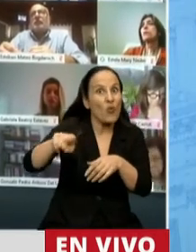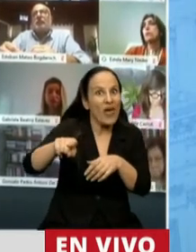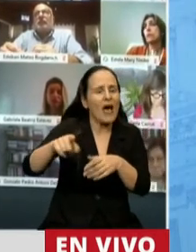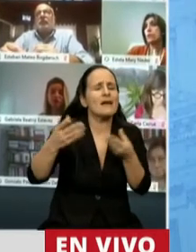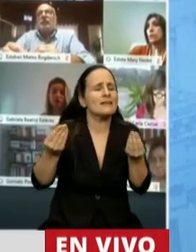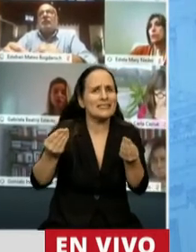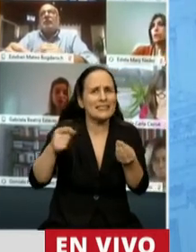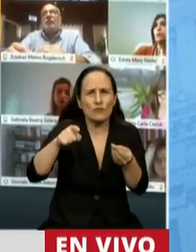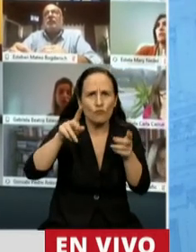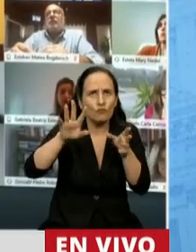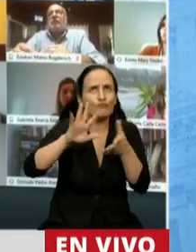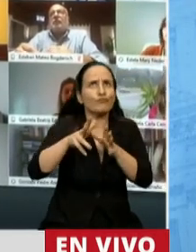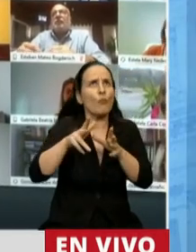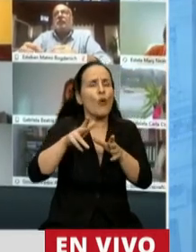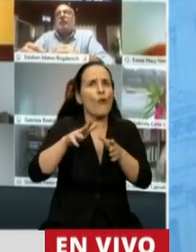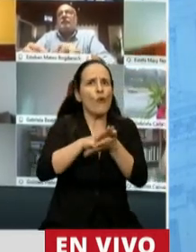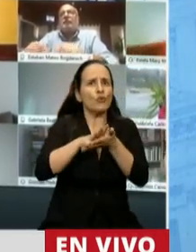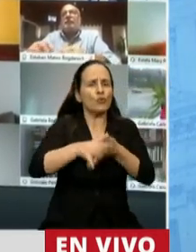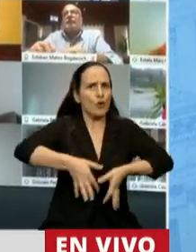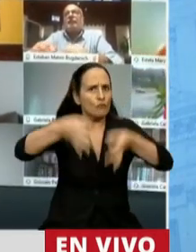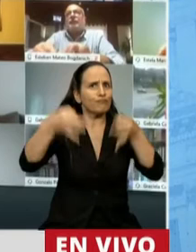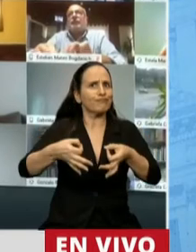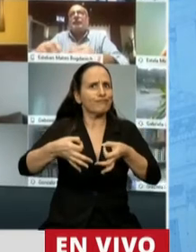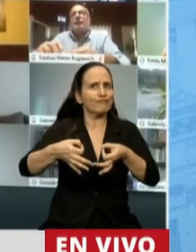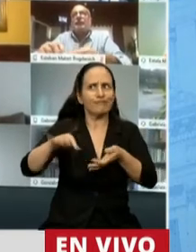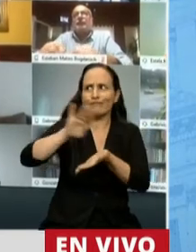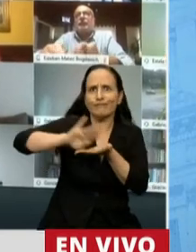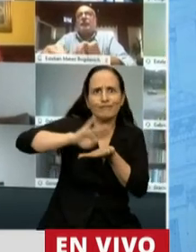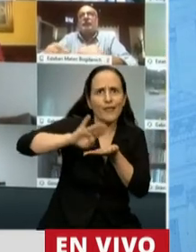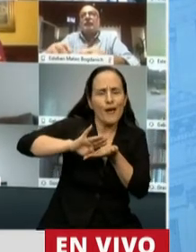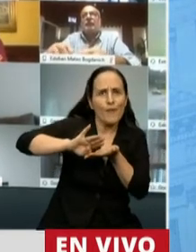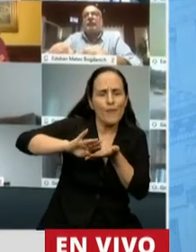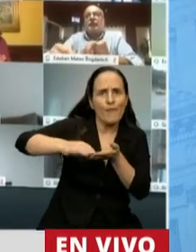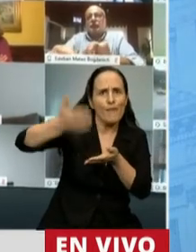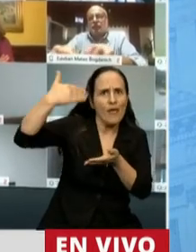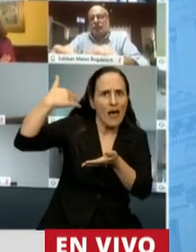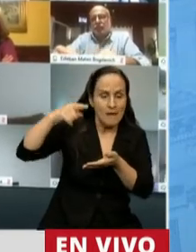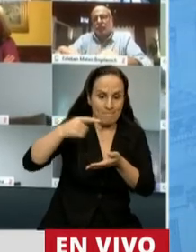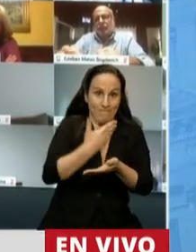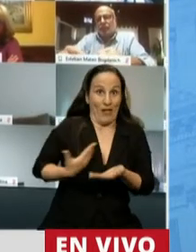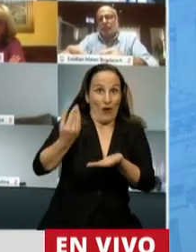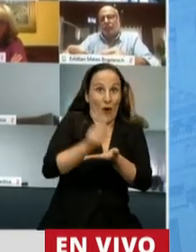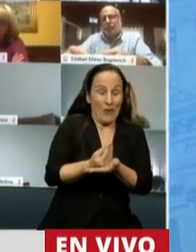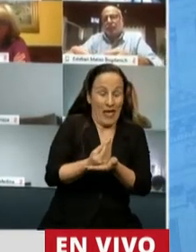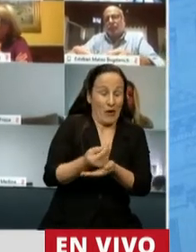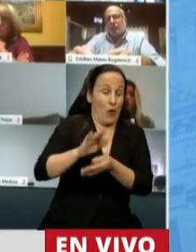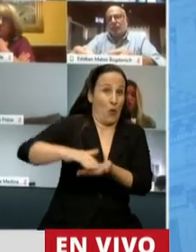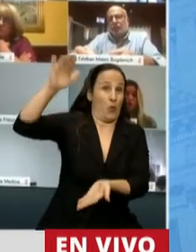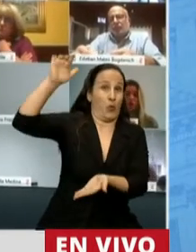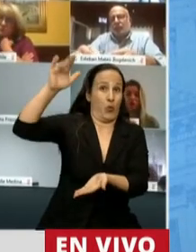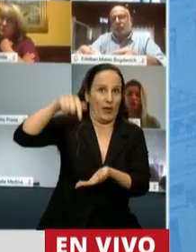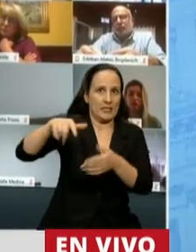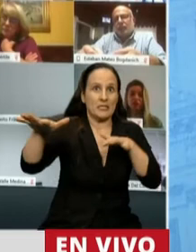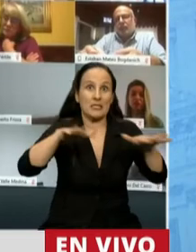punto y aparte al Estado de endeudamiento en el que tomamos el Gobierno, en medio de una